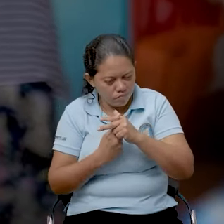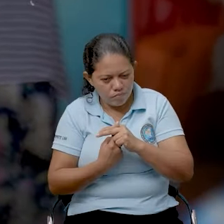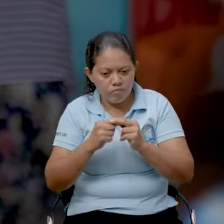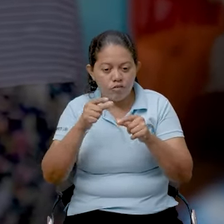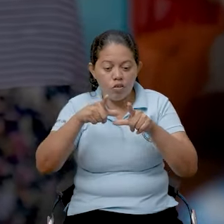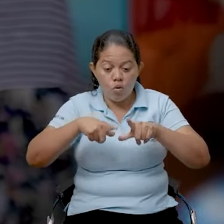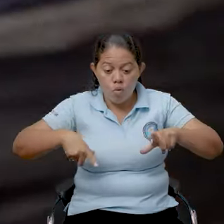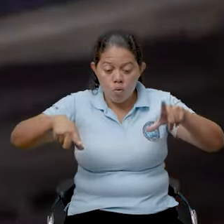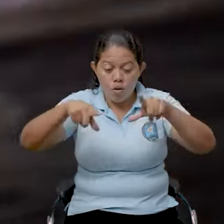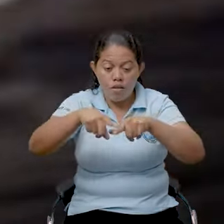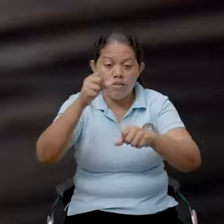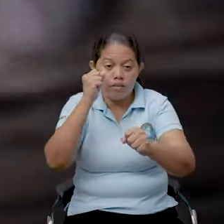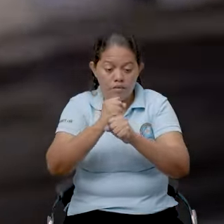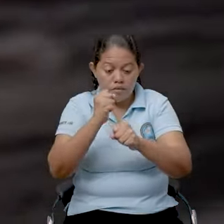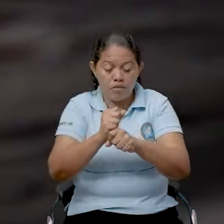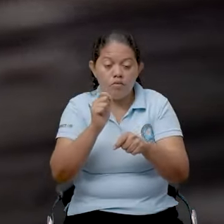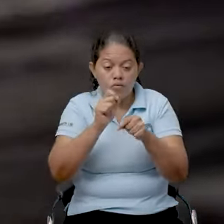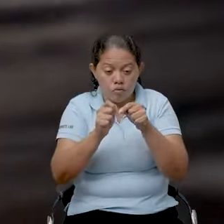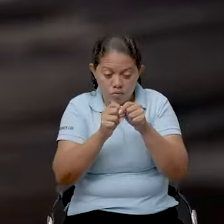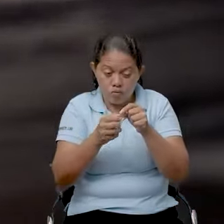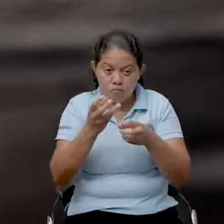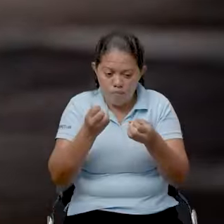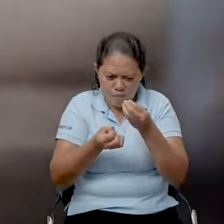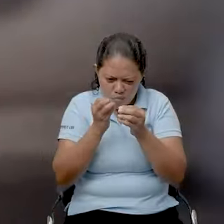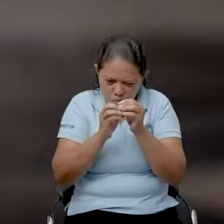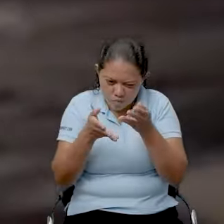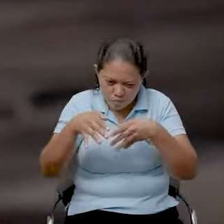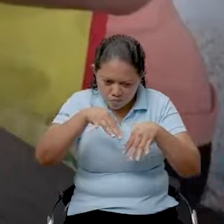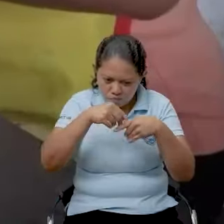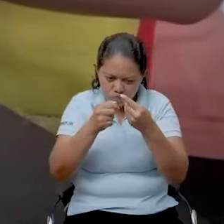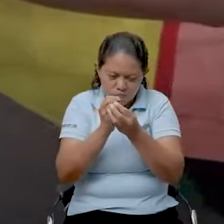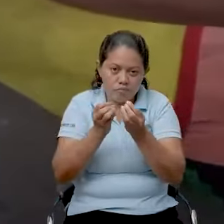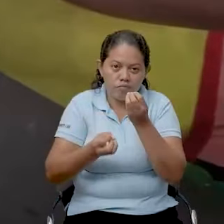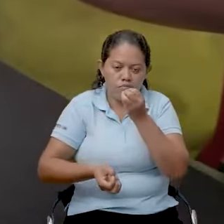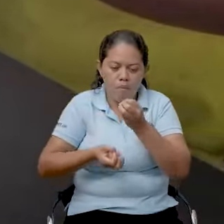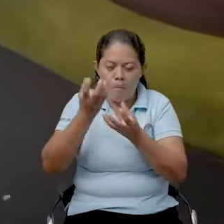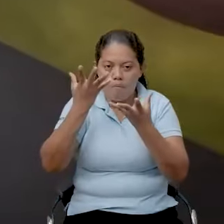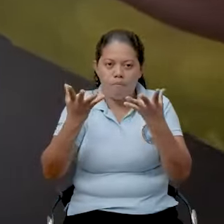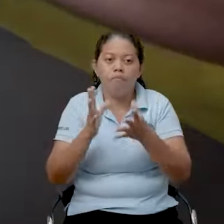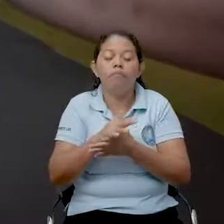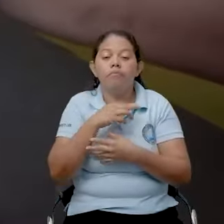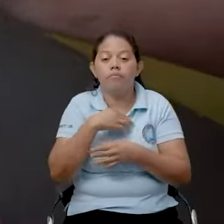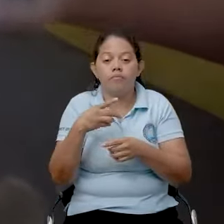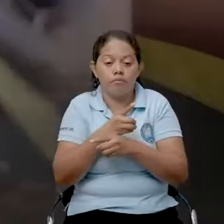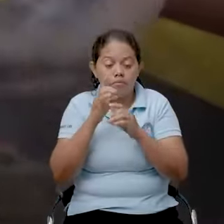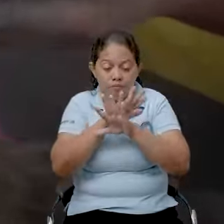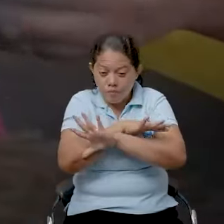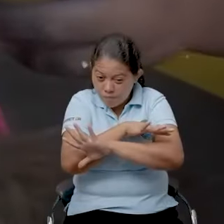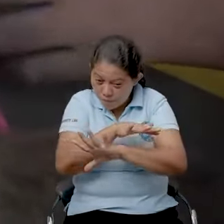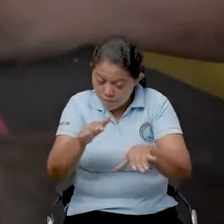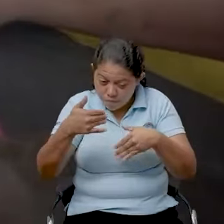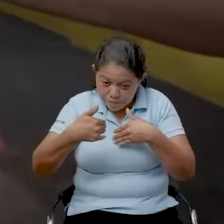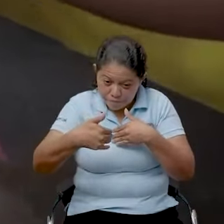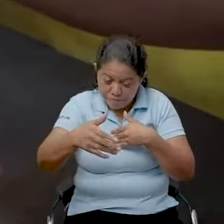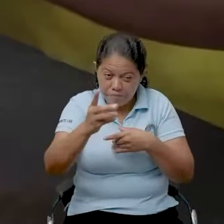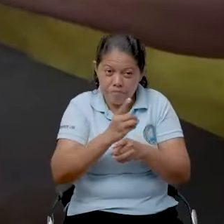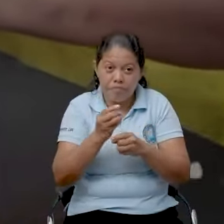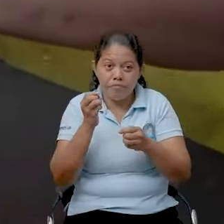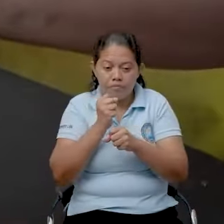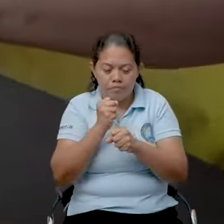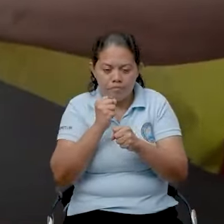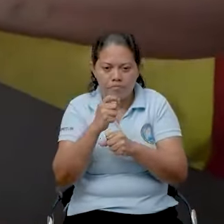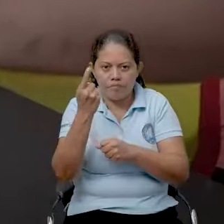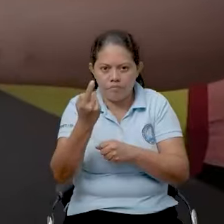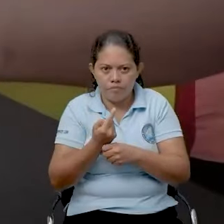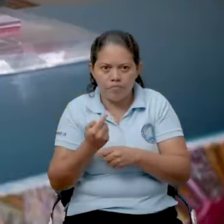los puntos donde se elabora la pólvora, los talleres de elaboración. Por supuesto, una vez finalizado la elaboración del producto,